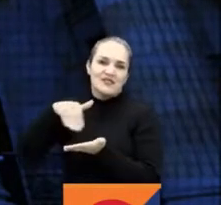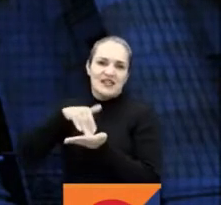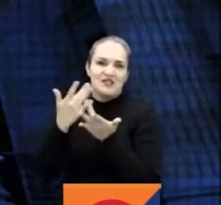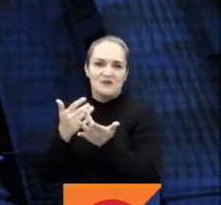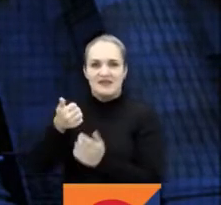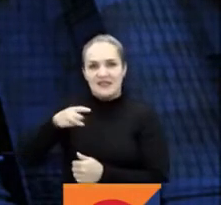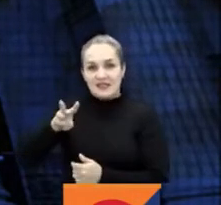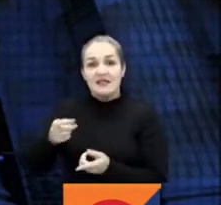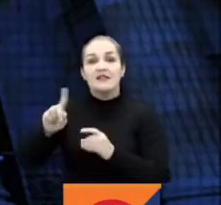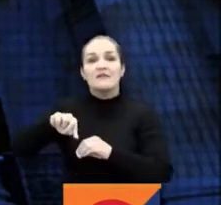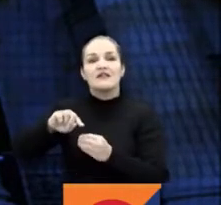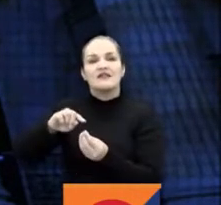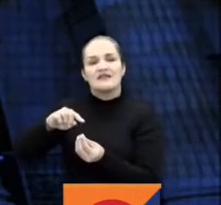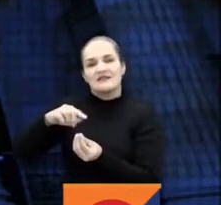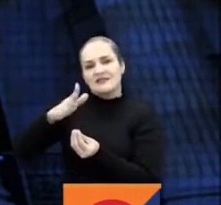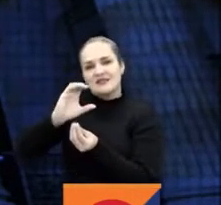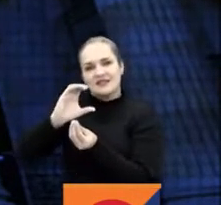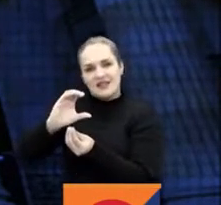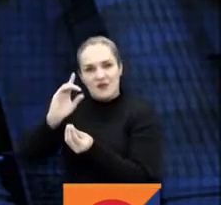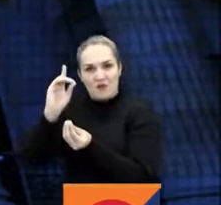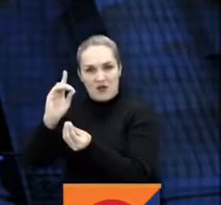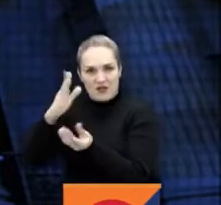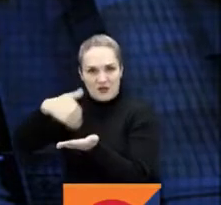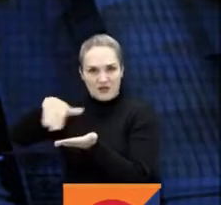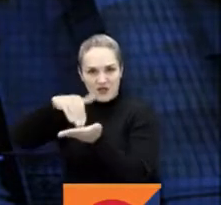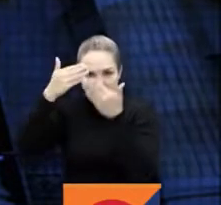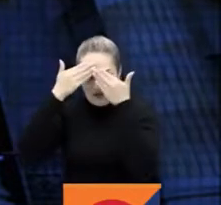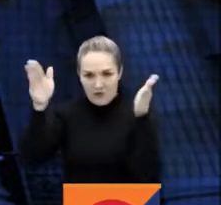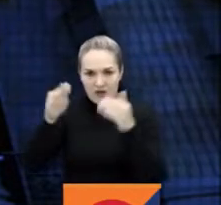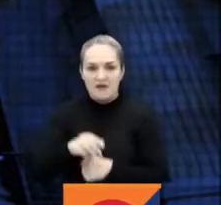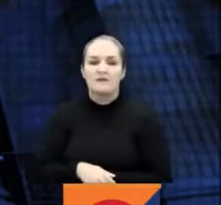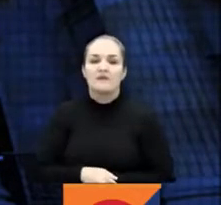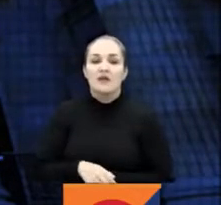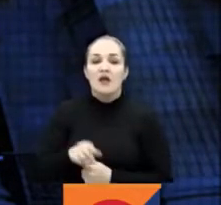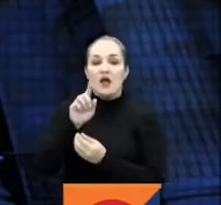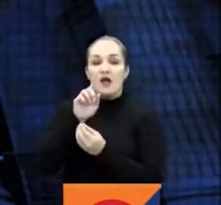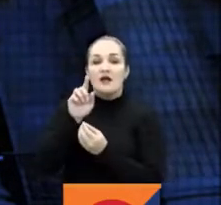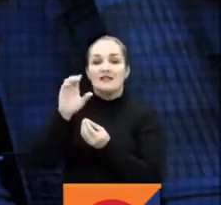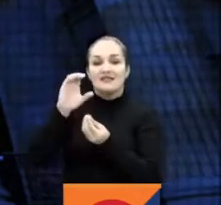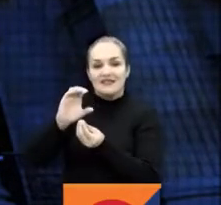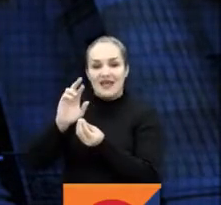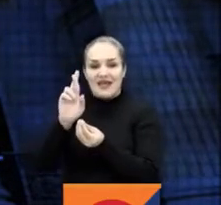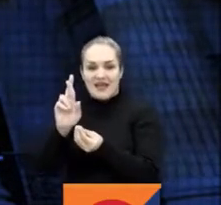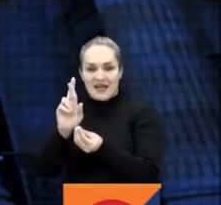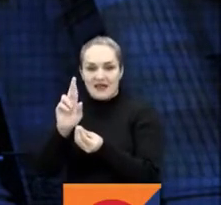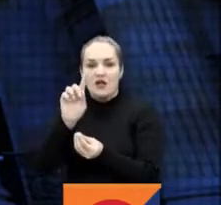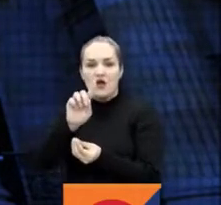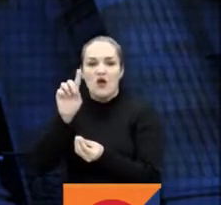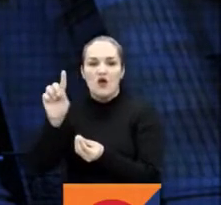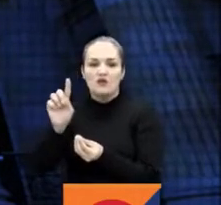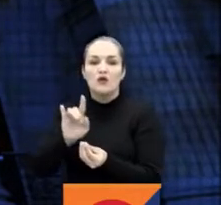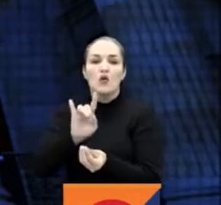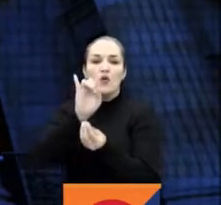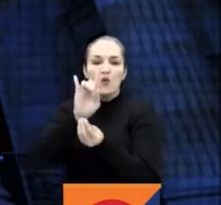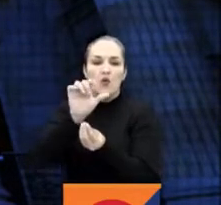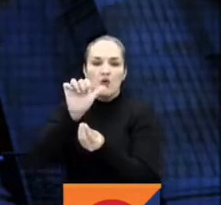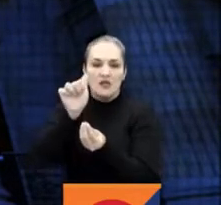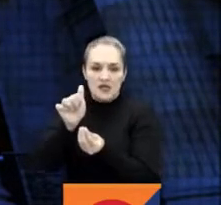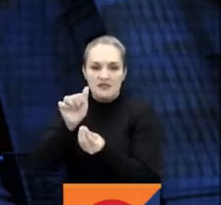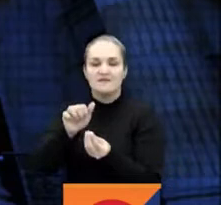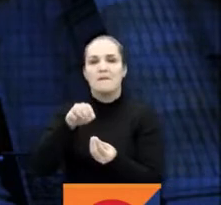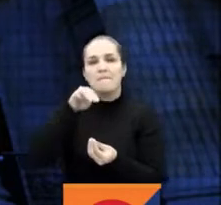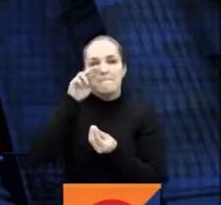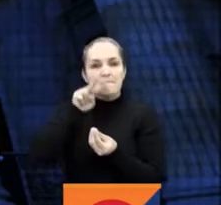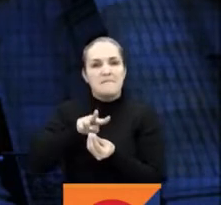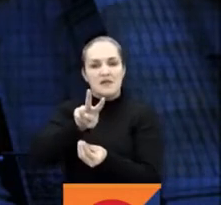Democrático. Cambio Radical tiene 11, Curules, Partido de la U10, la Coalición Colombia Justa Libre en Mira tiene 4 y el Partido Común es 5.